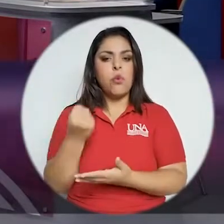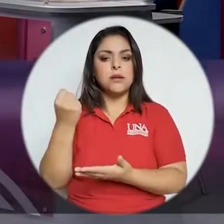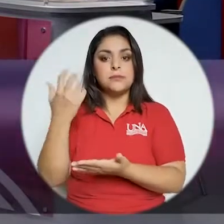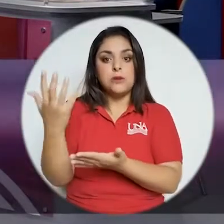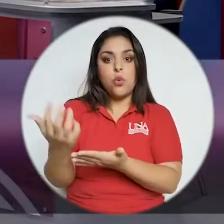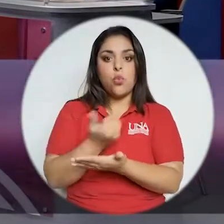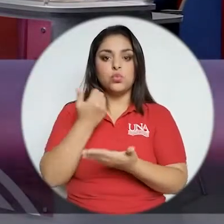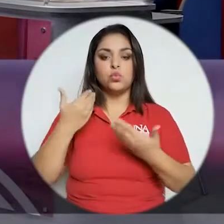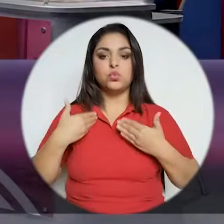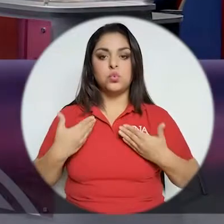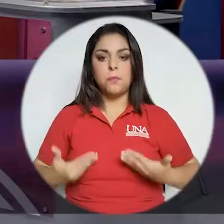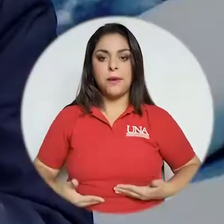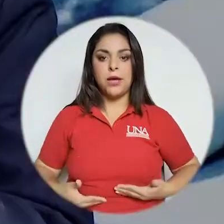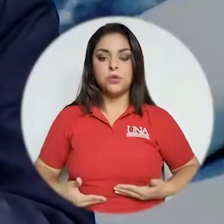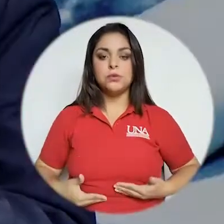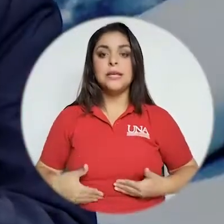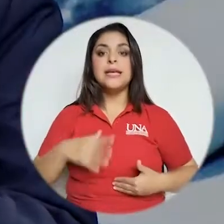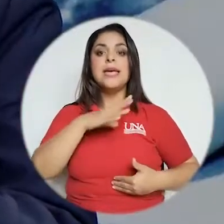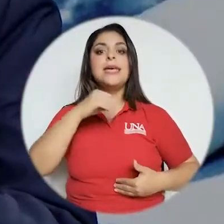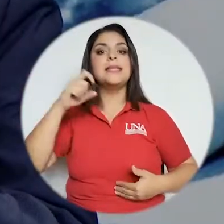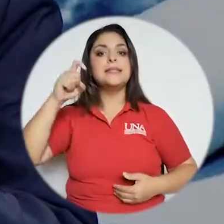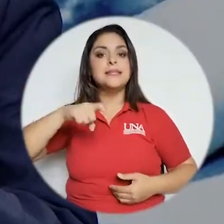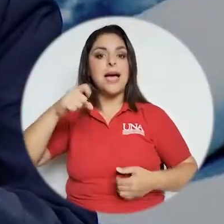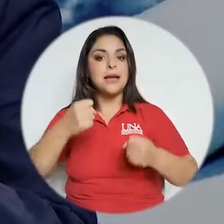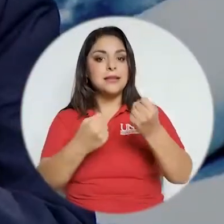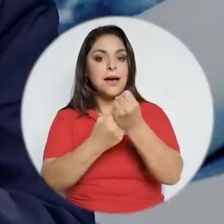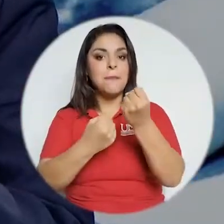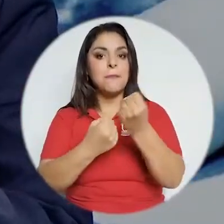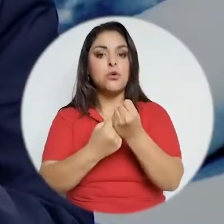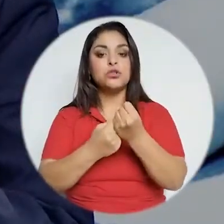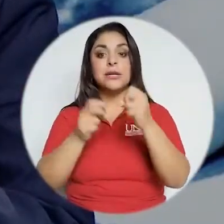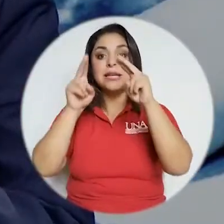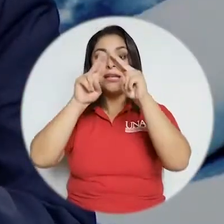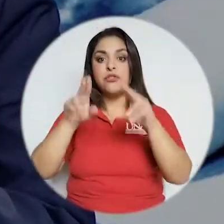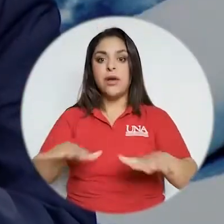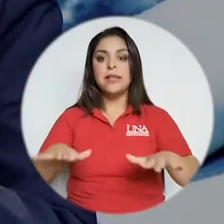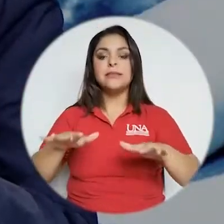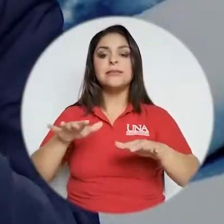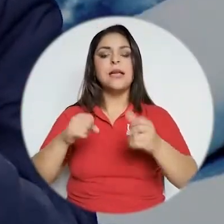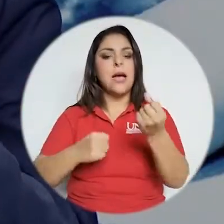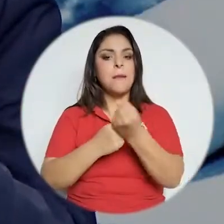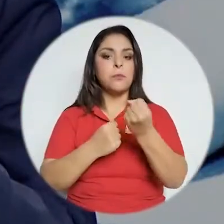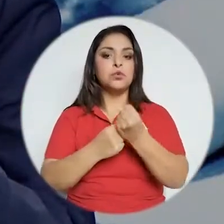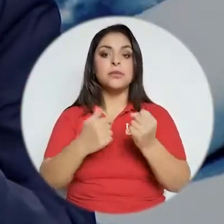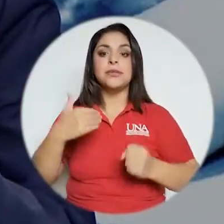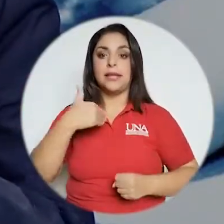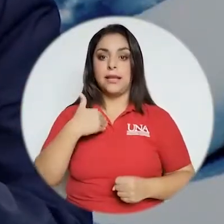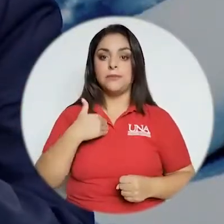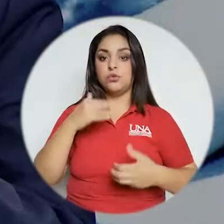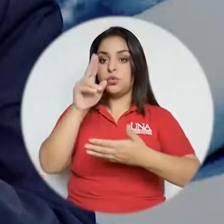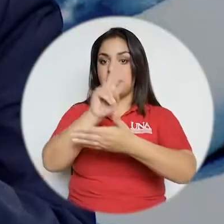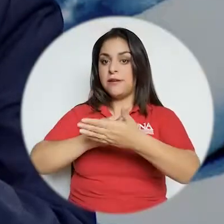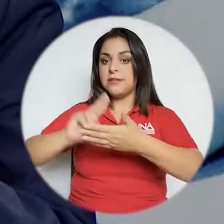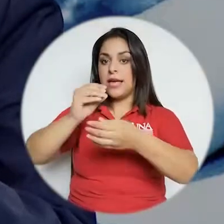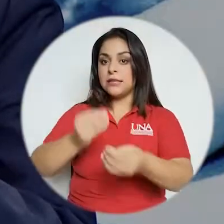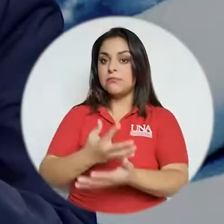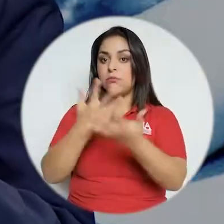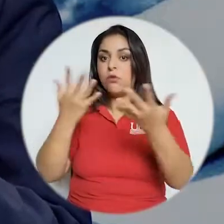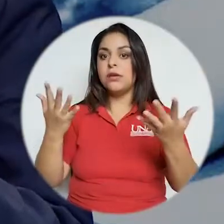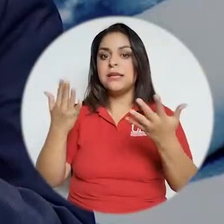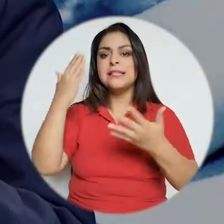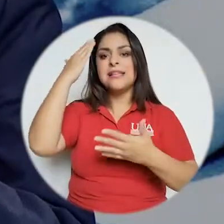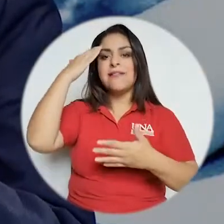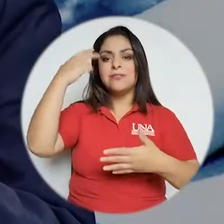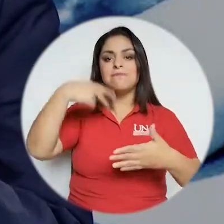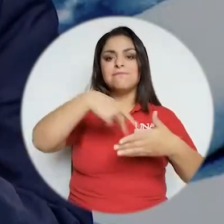en el recurso humano docente que tenemos por las posibilidades de apoyo y de la red de apoyo que tenemos en las universidades